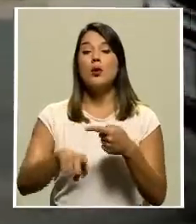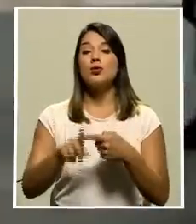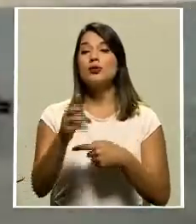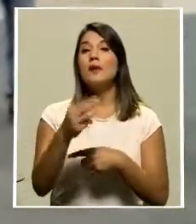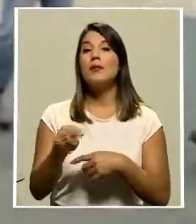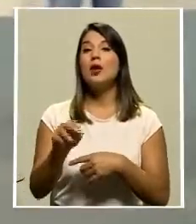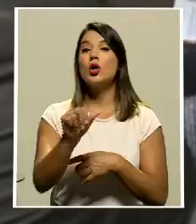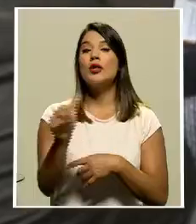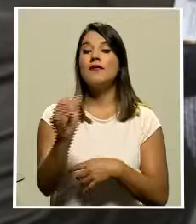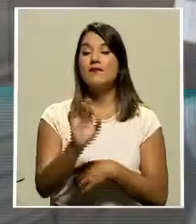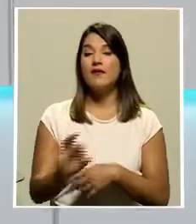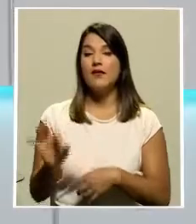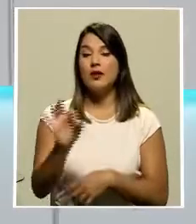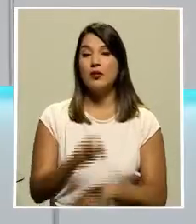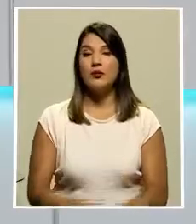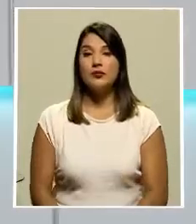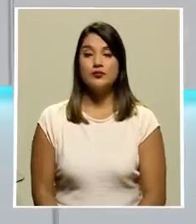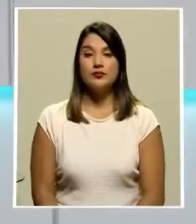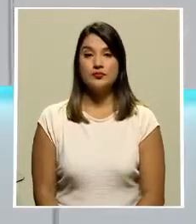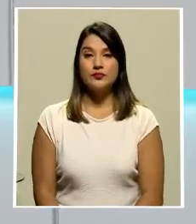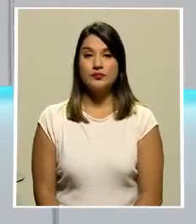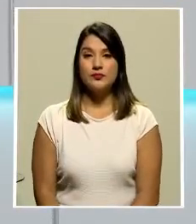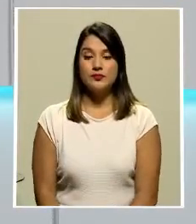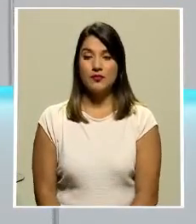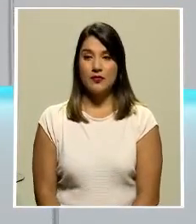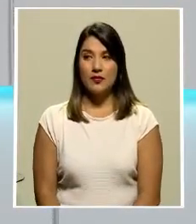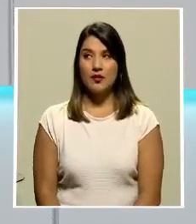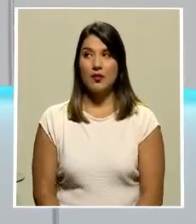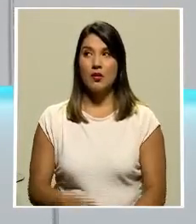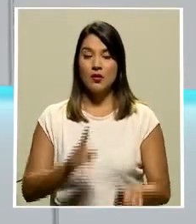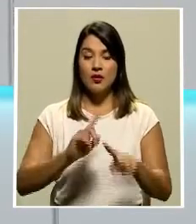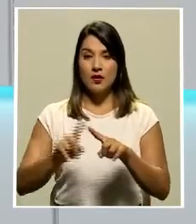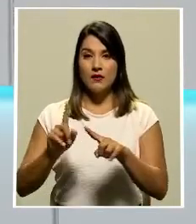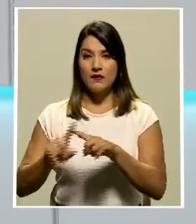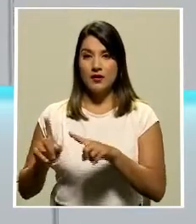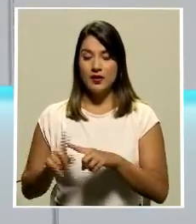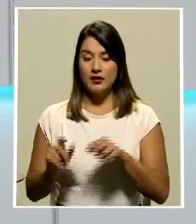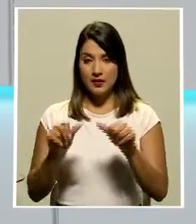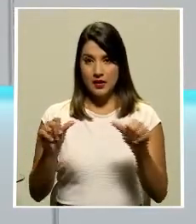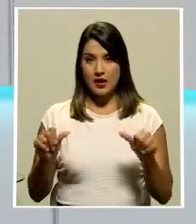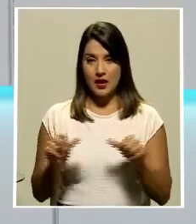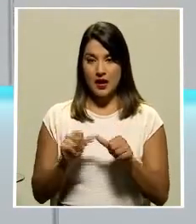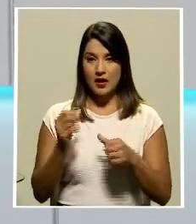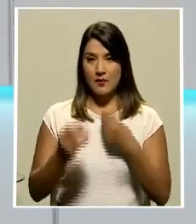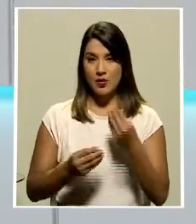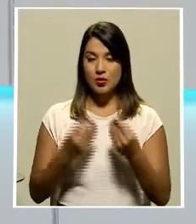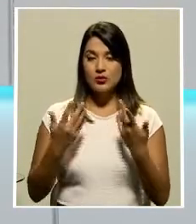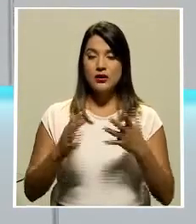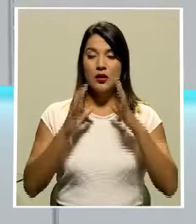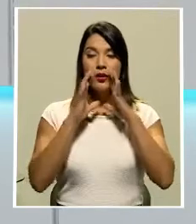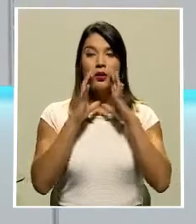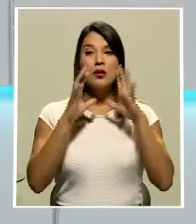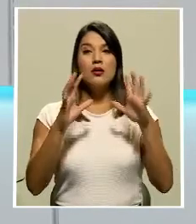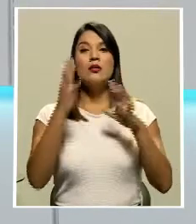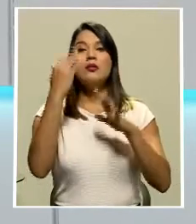miércoles 10 de febrero diversos sectores productivos han alzado la voz en contra del proyecto